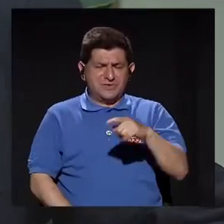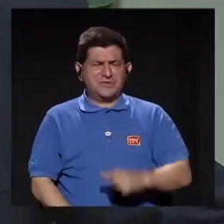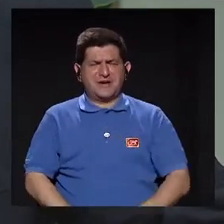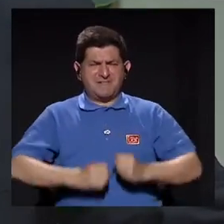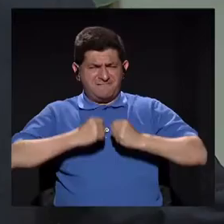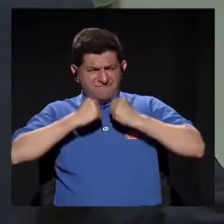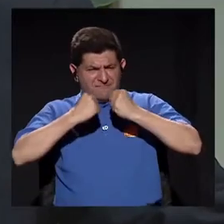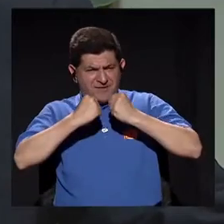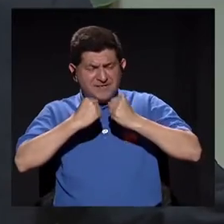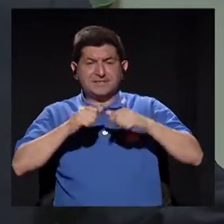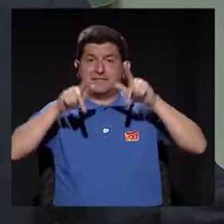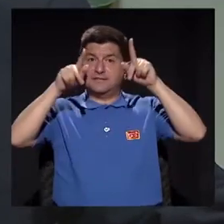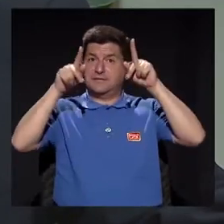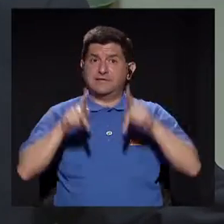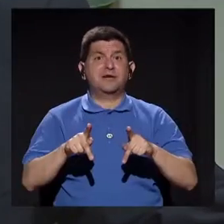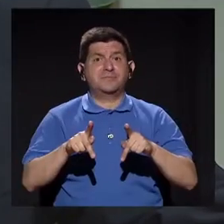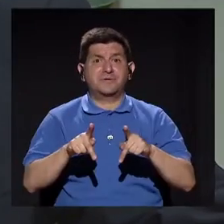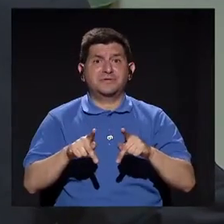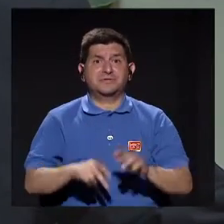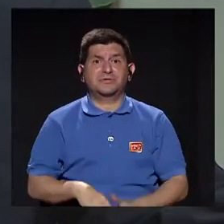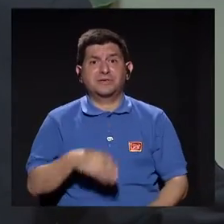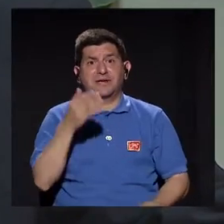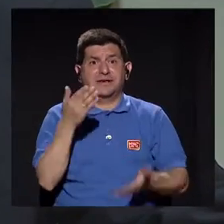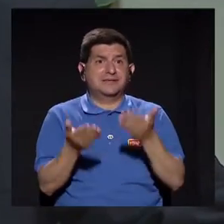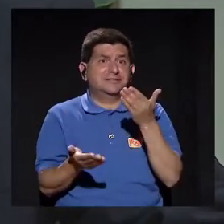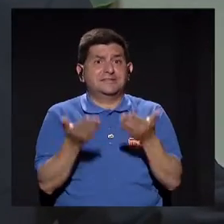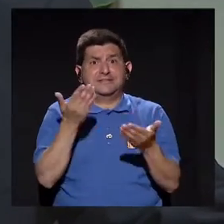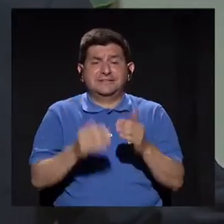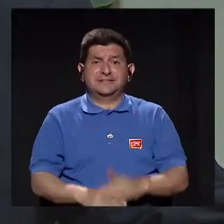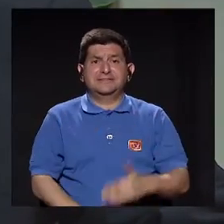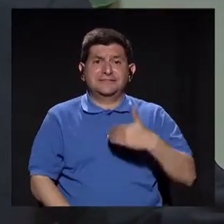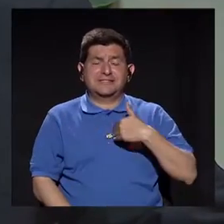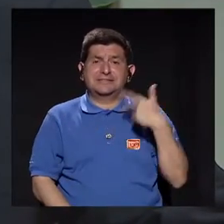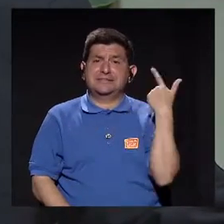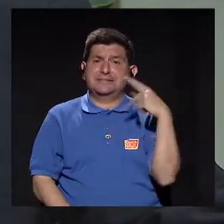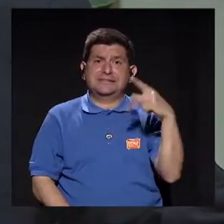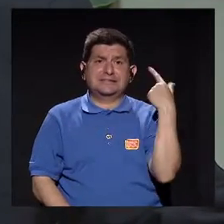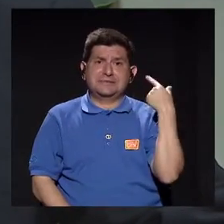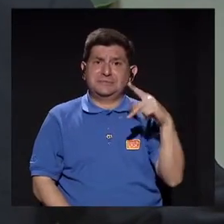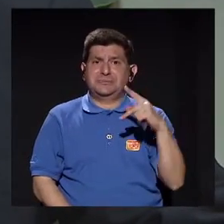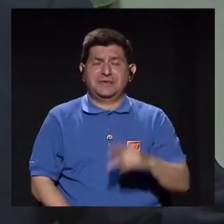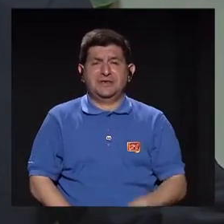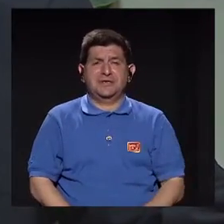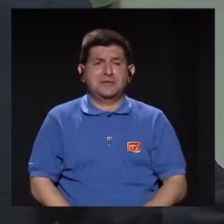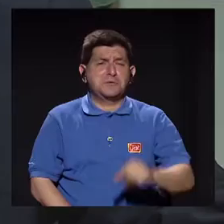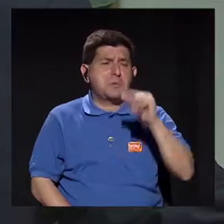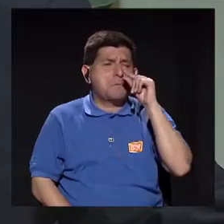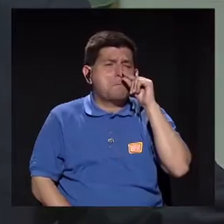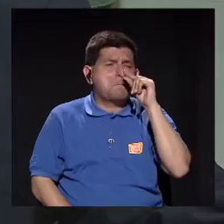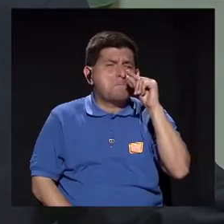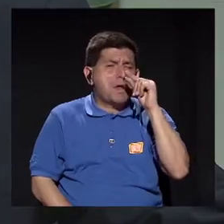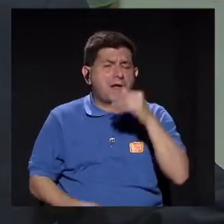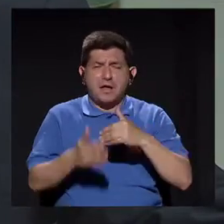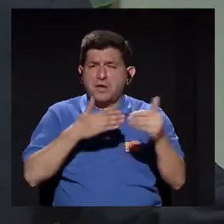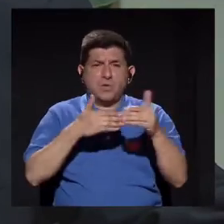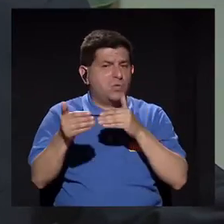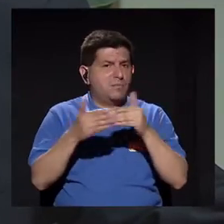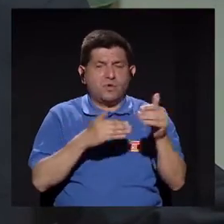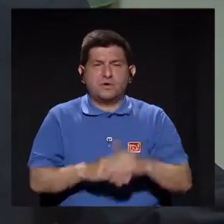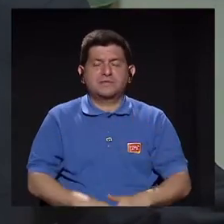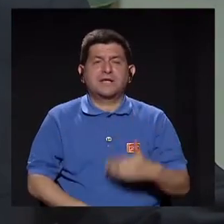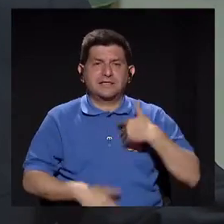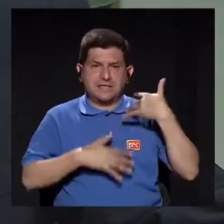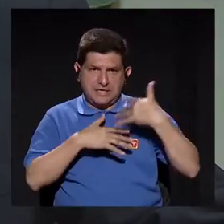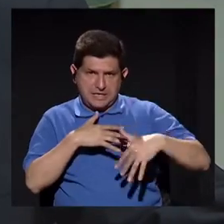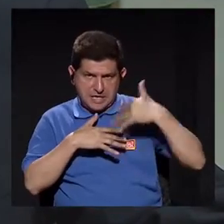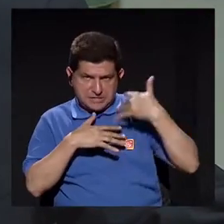a un esfuerzo mayor, ese paciente pues va a poder tener un riesgo, aunque sea mínimamente invasiva, de